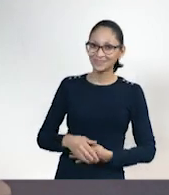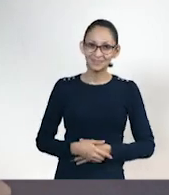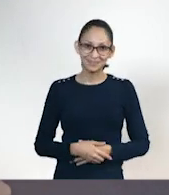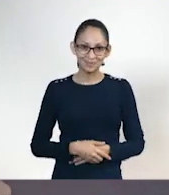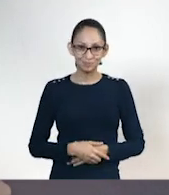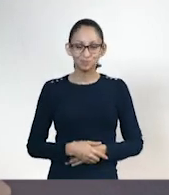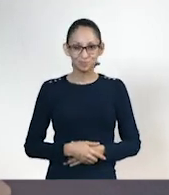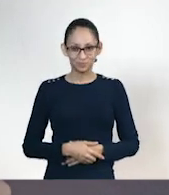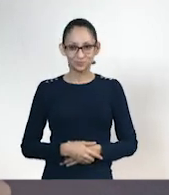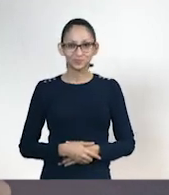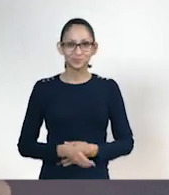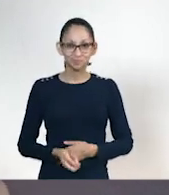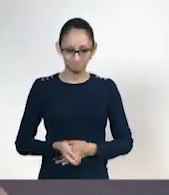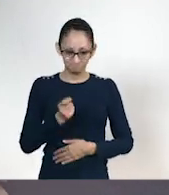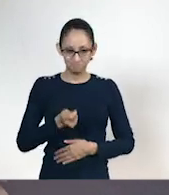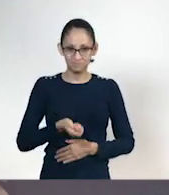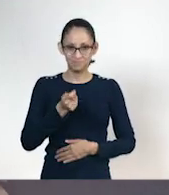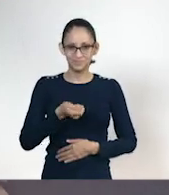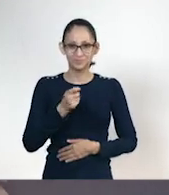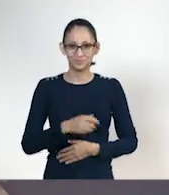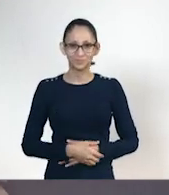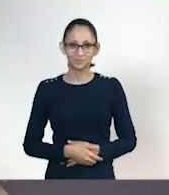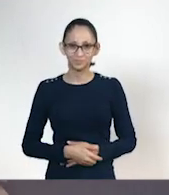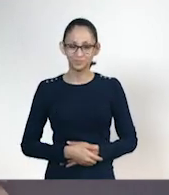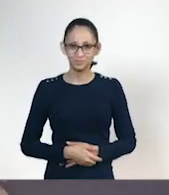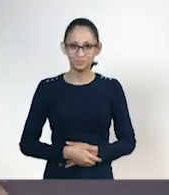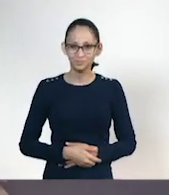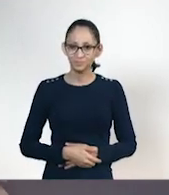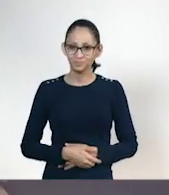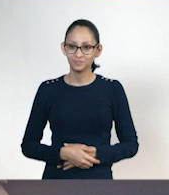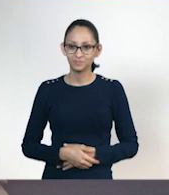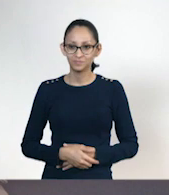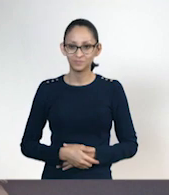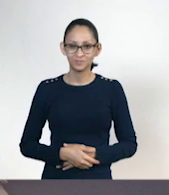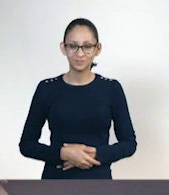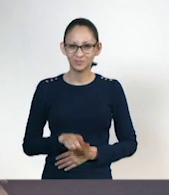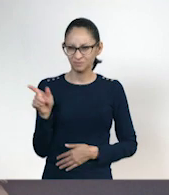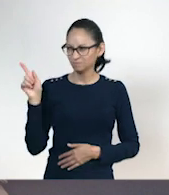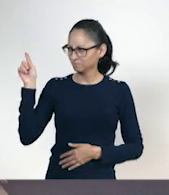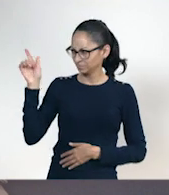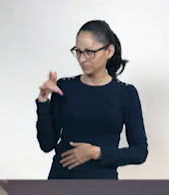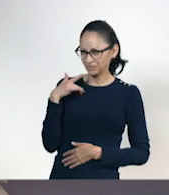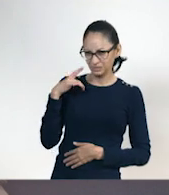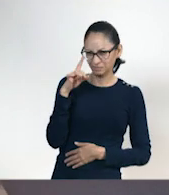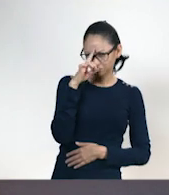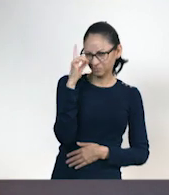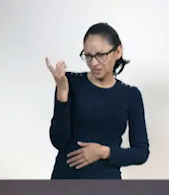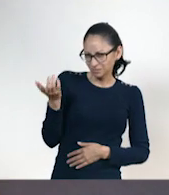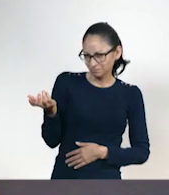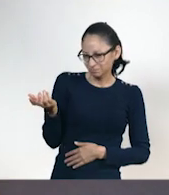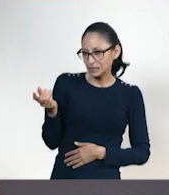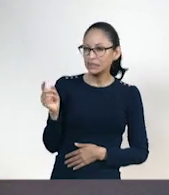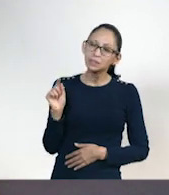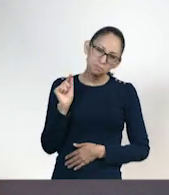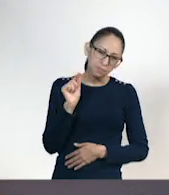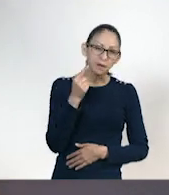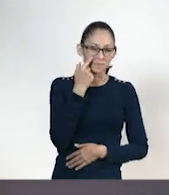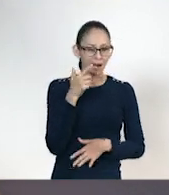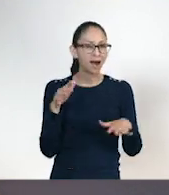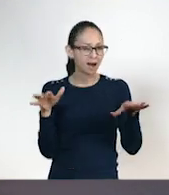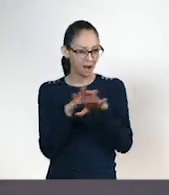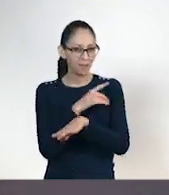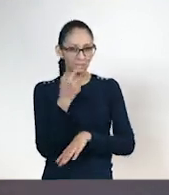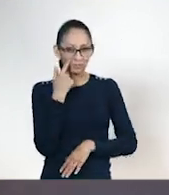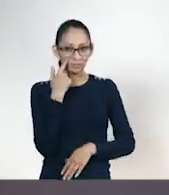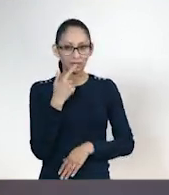Muy bien. Ahí voy, ahí voy, ahí voy. ¿Pero qué crees? Está fácil, ¿verdad? Pues un poco, profe. Ahora vamos a cambiar. Ok.